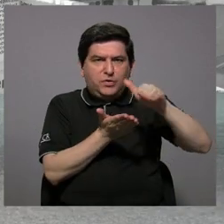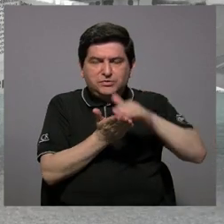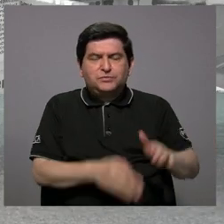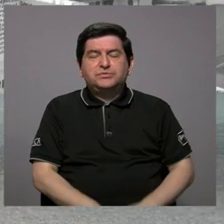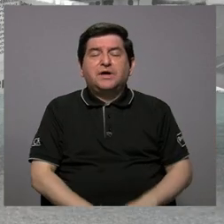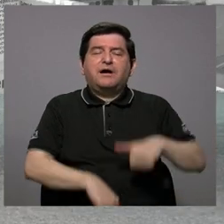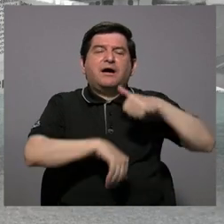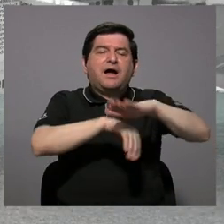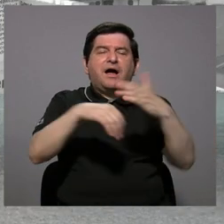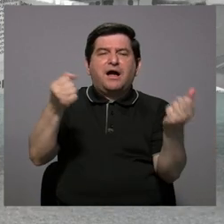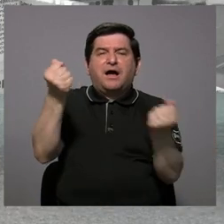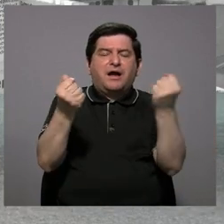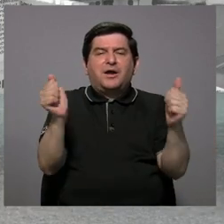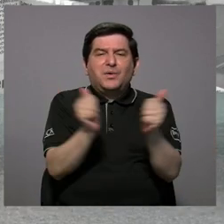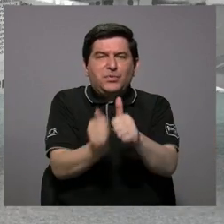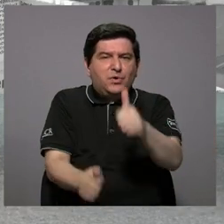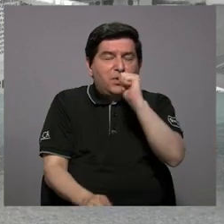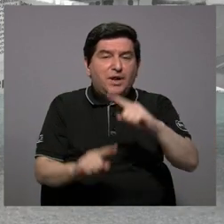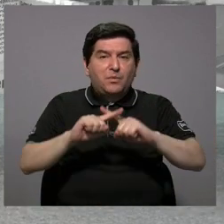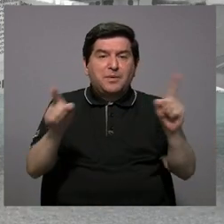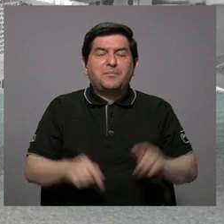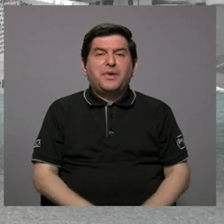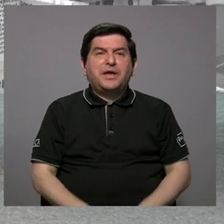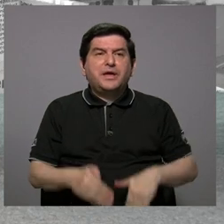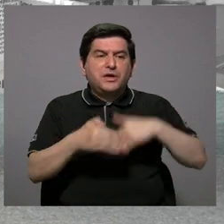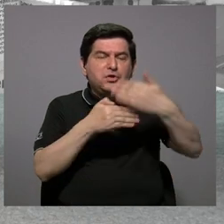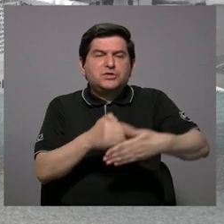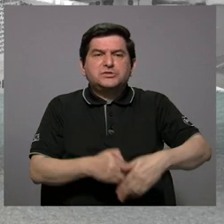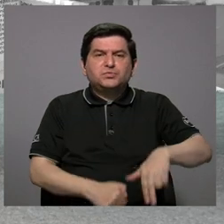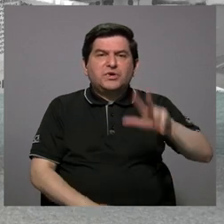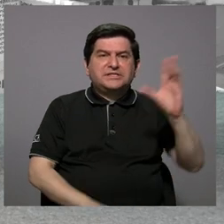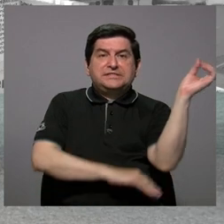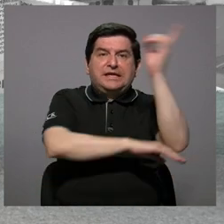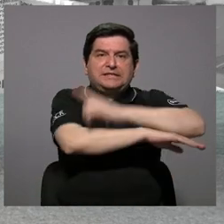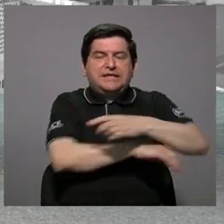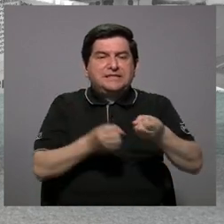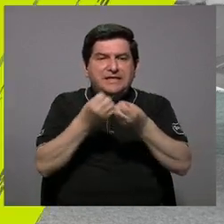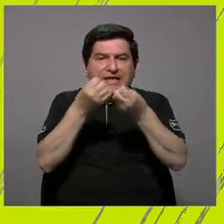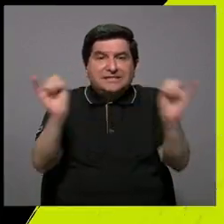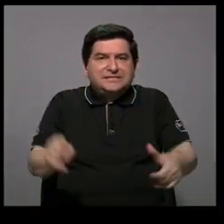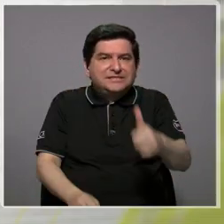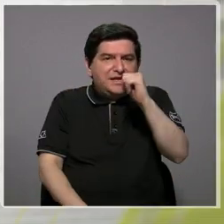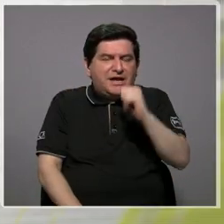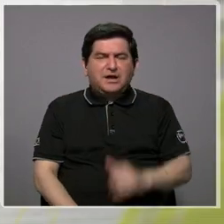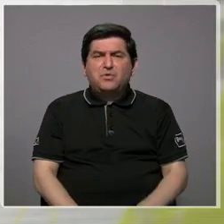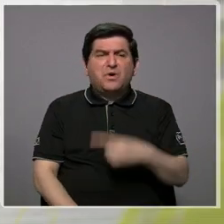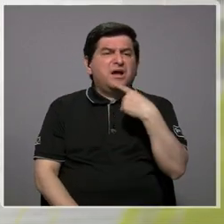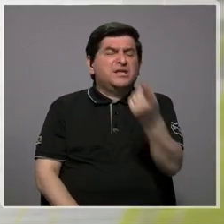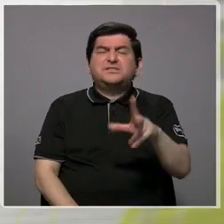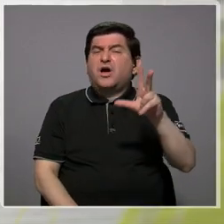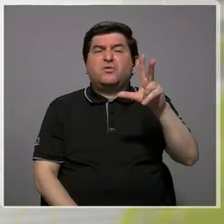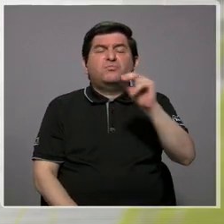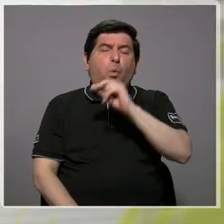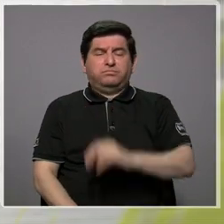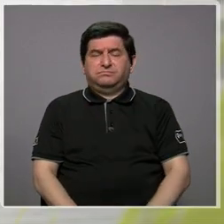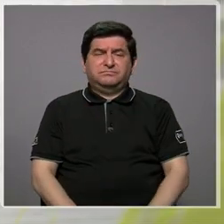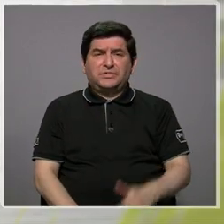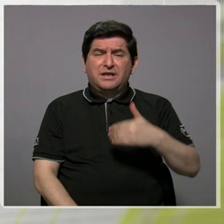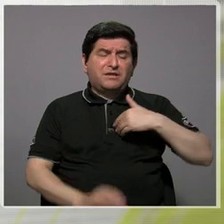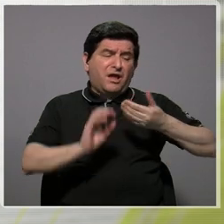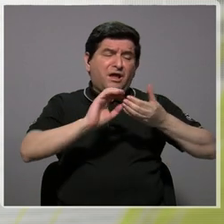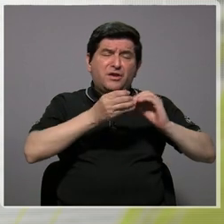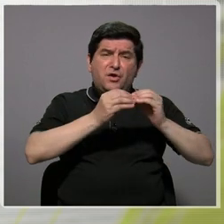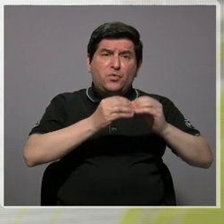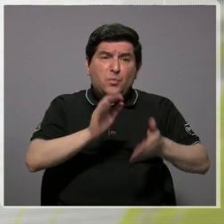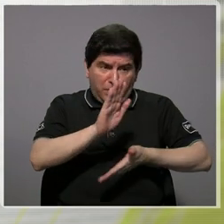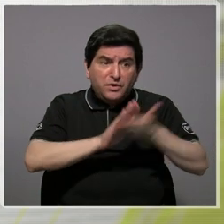camión cisterna. Pero después de tres o más días de estar sin agua, y negaban absoluto y decían, no, es que mire, tenemos el dato que